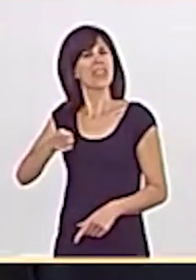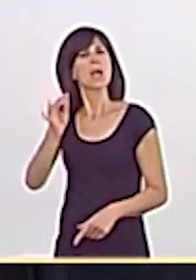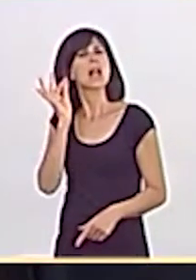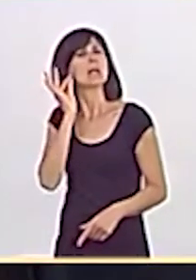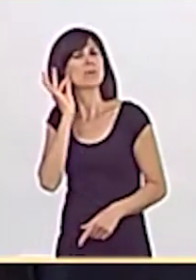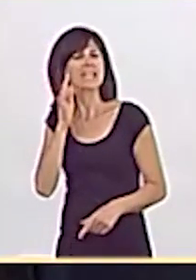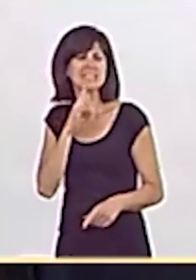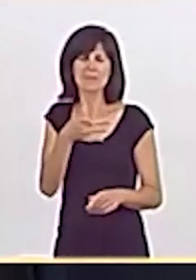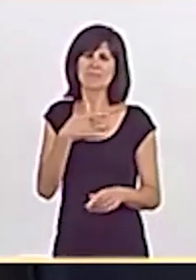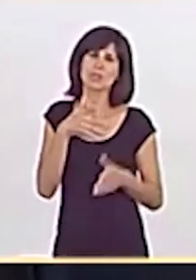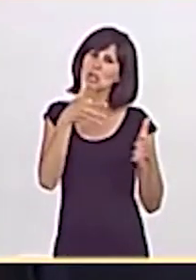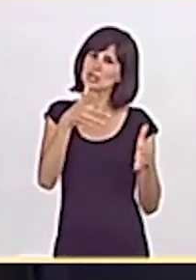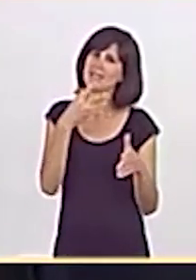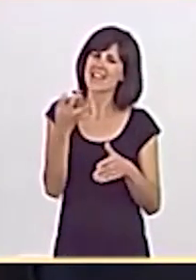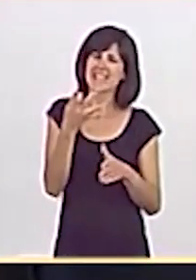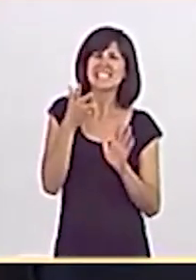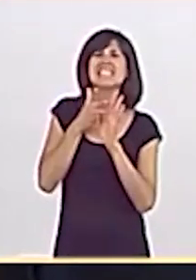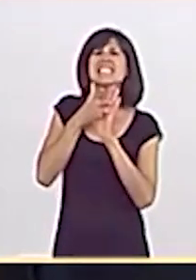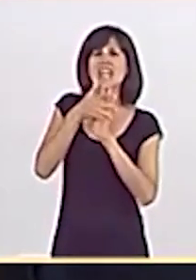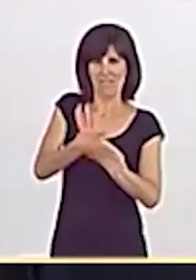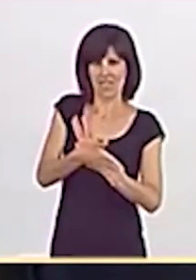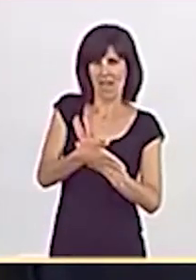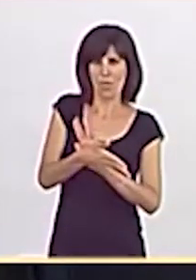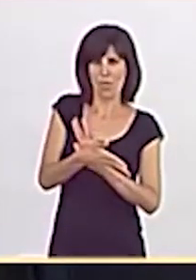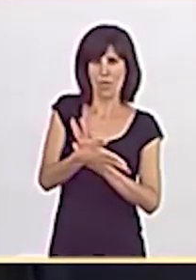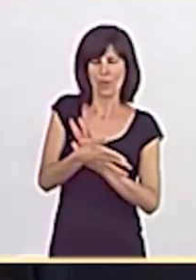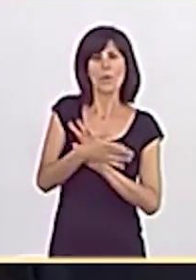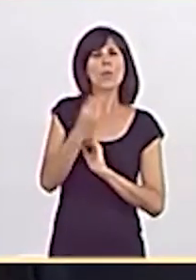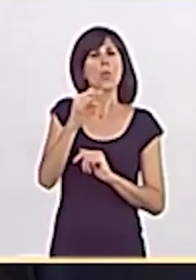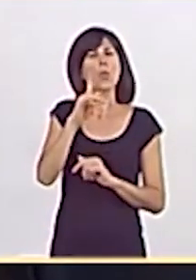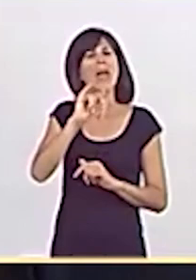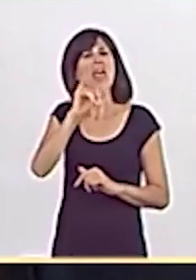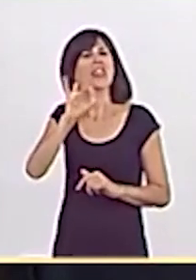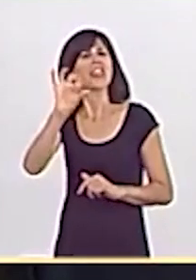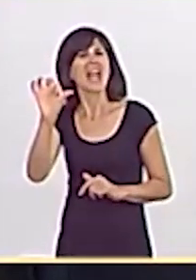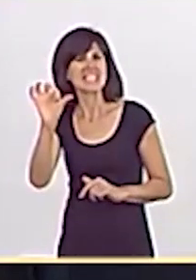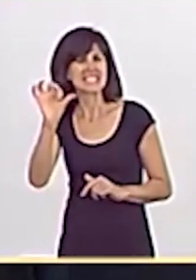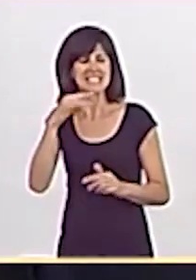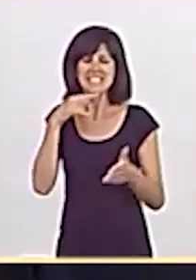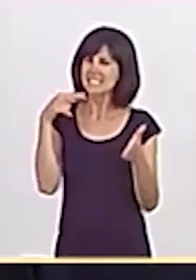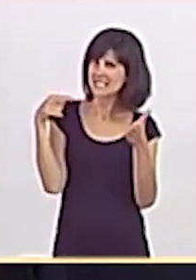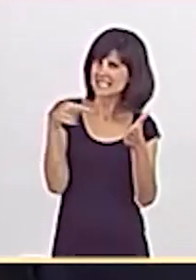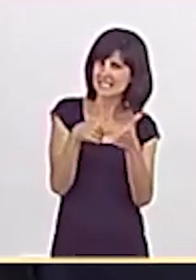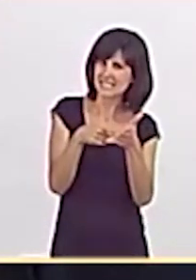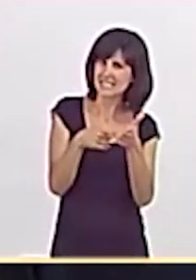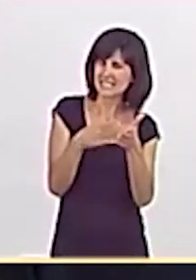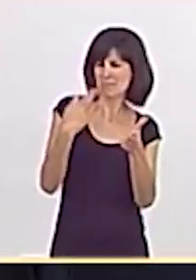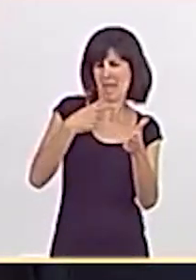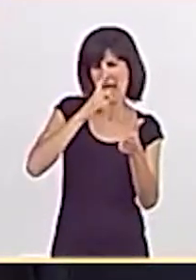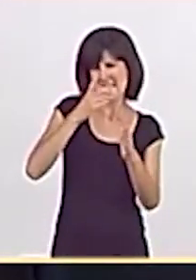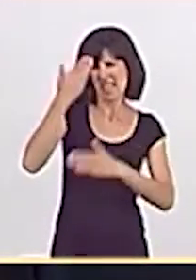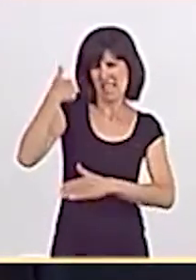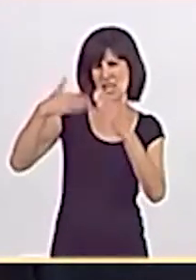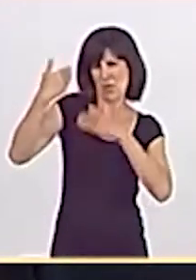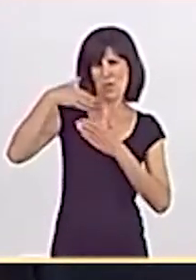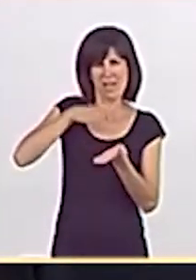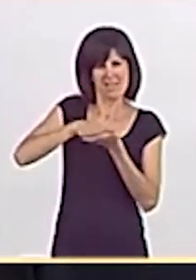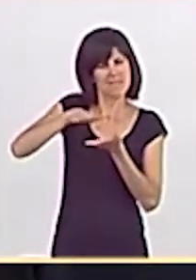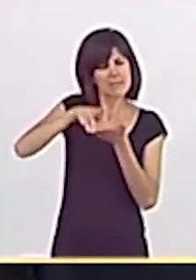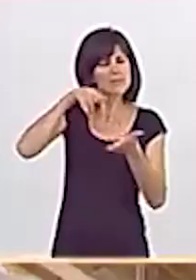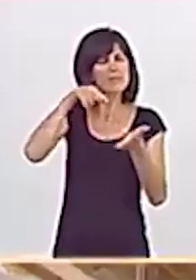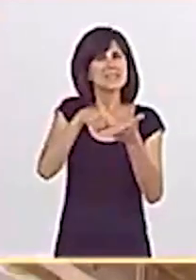recomiendo que lea el significado de que tenían juezas en ejemplares del diccionario en antiguas ediciones.